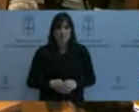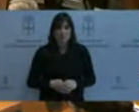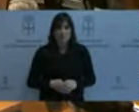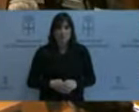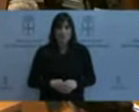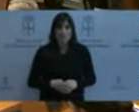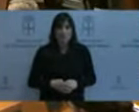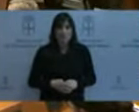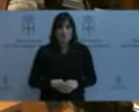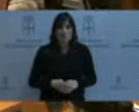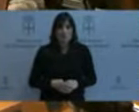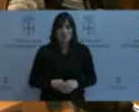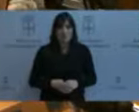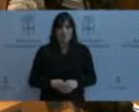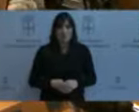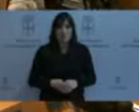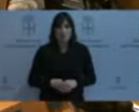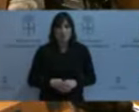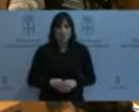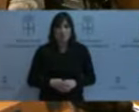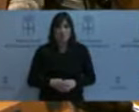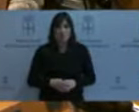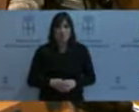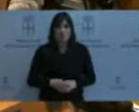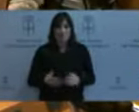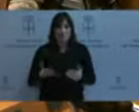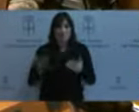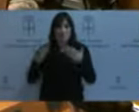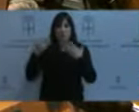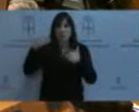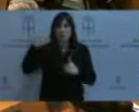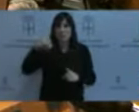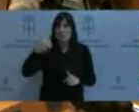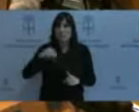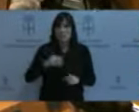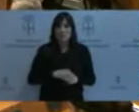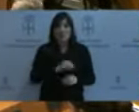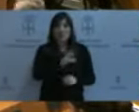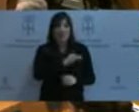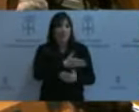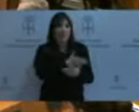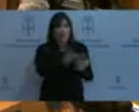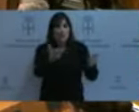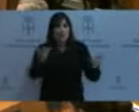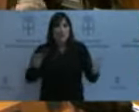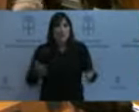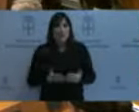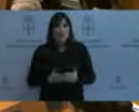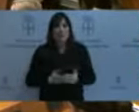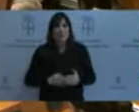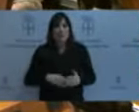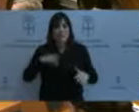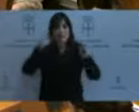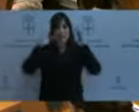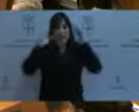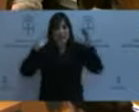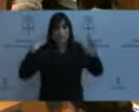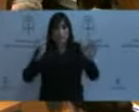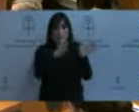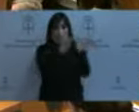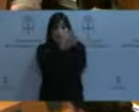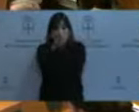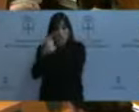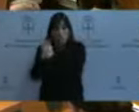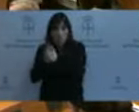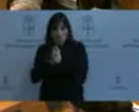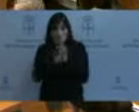Gracias, señor presidente. Señorías, saludos a los compañeros de los sindicatos.